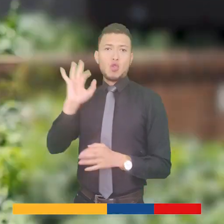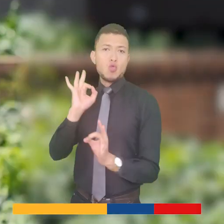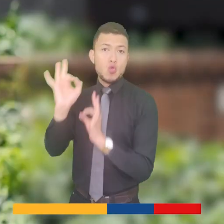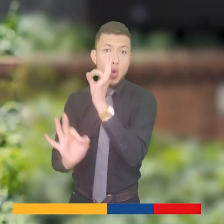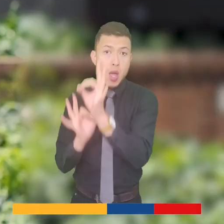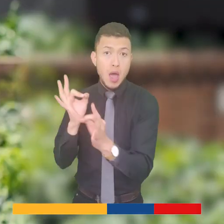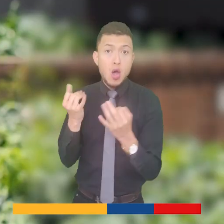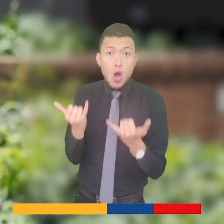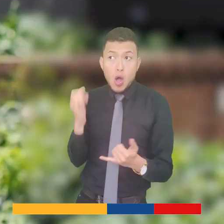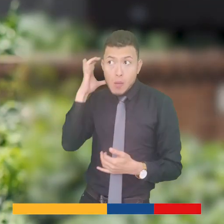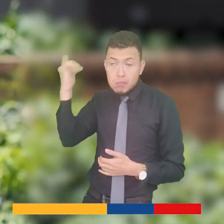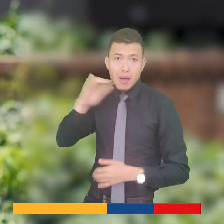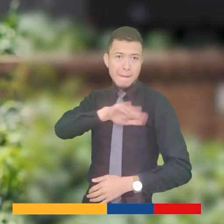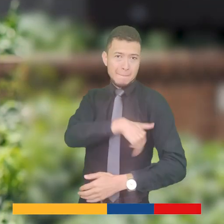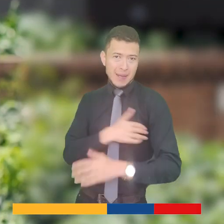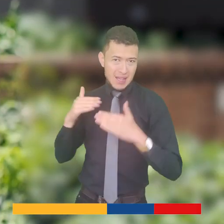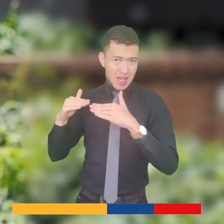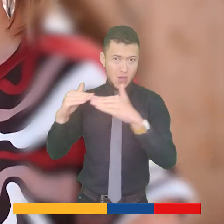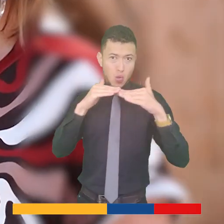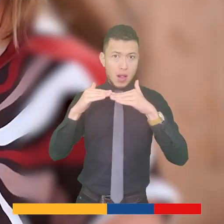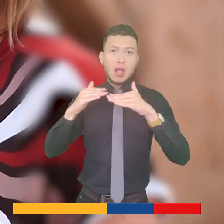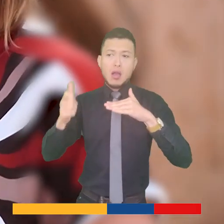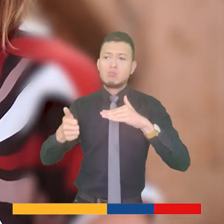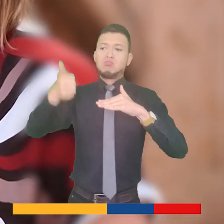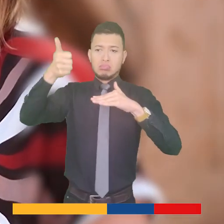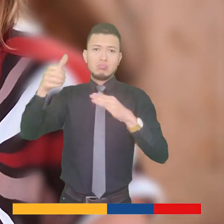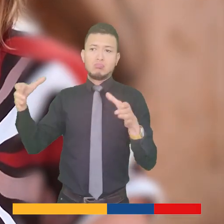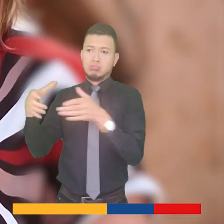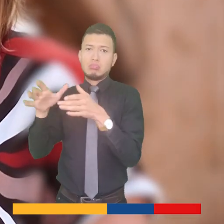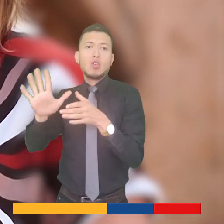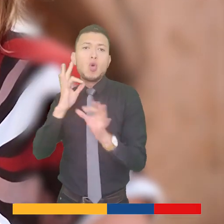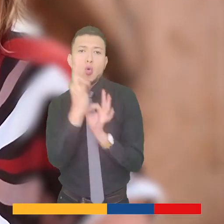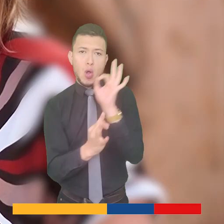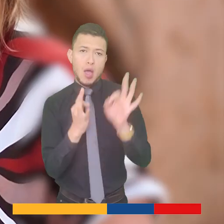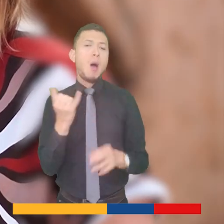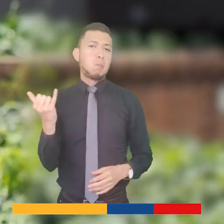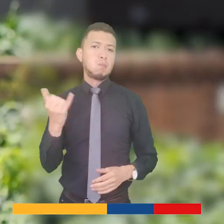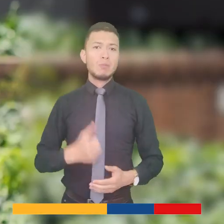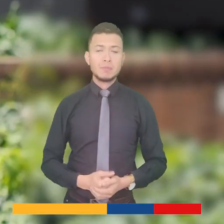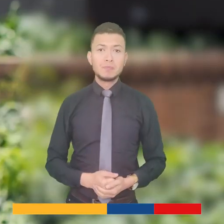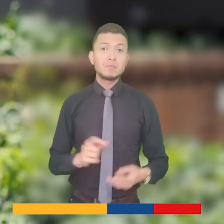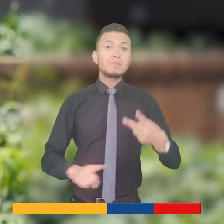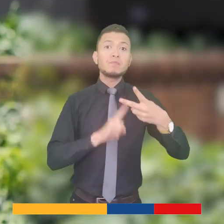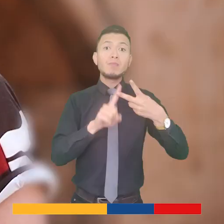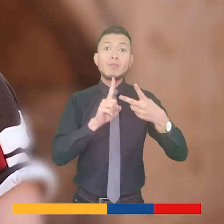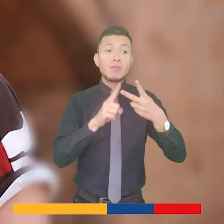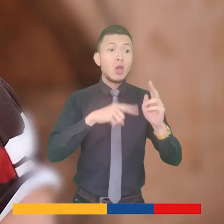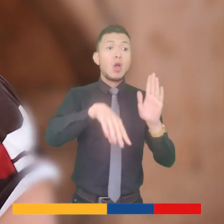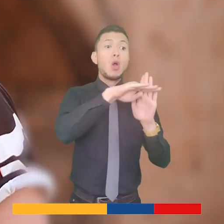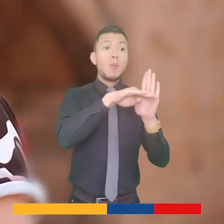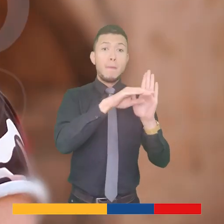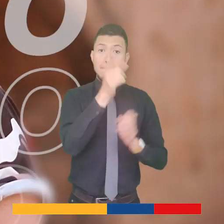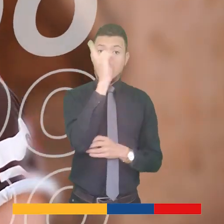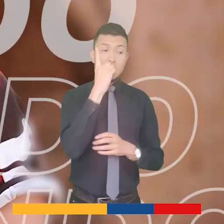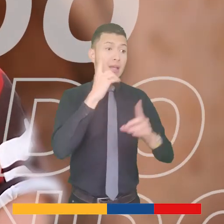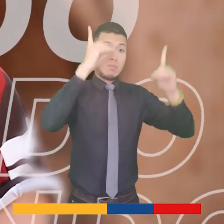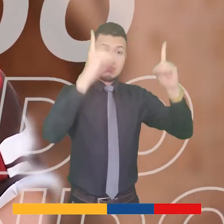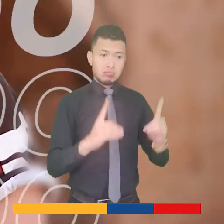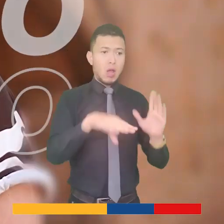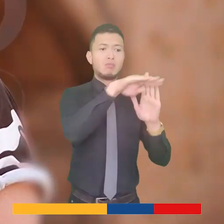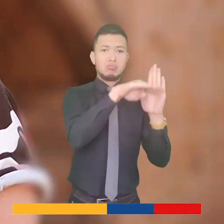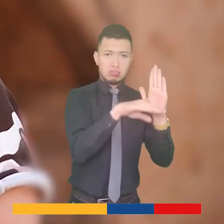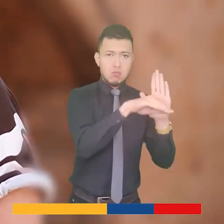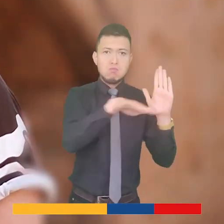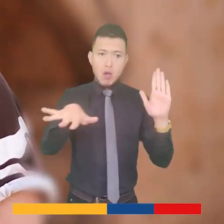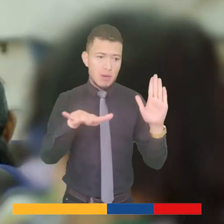nacional en encargarse de un Sistema Nacional de Cuidados. Y hoy tenemos en el Ministerio de la Igualdad y Equidad la Dirección del Cuidado. Segundo, tomamos la decisión